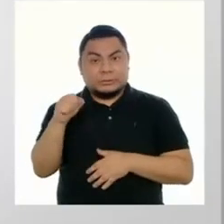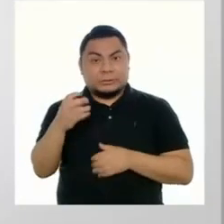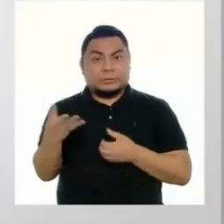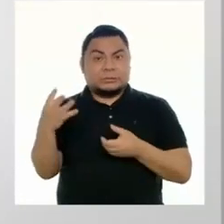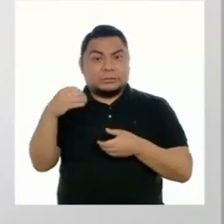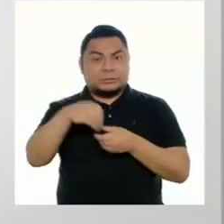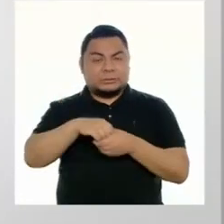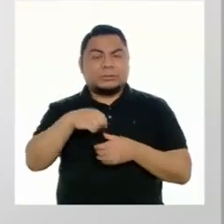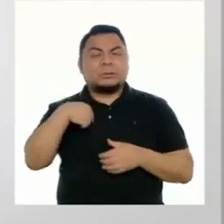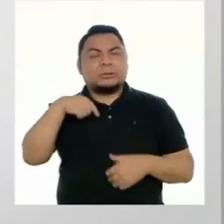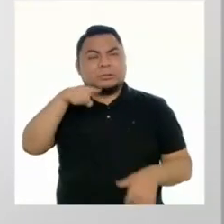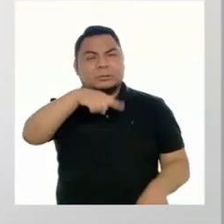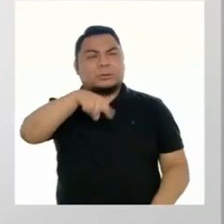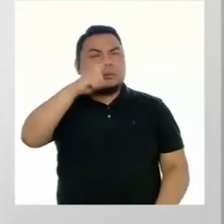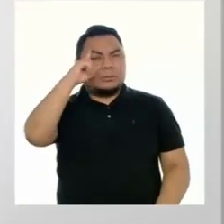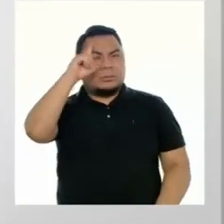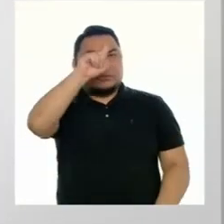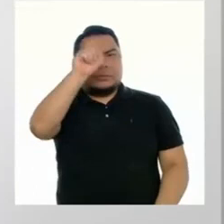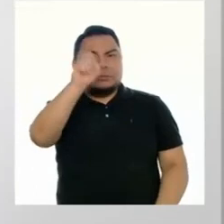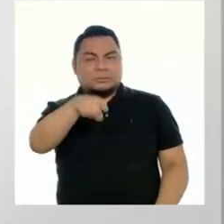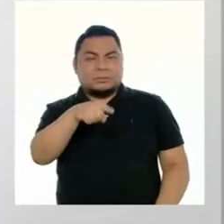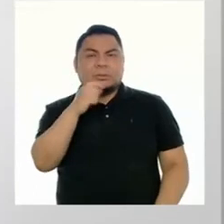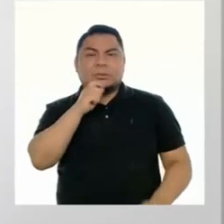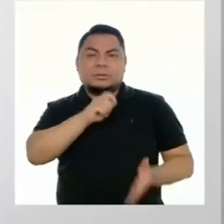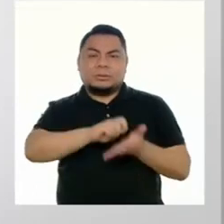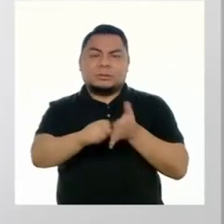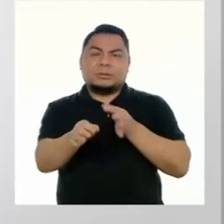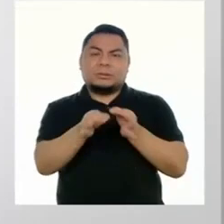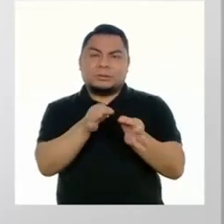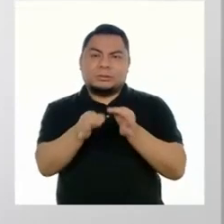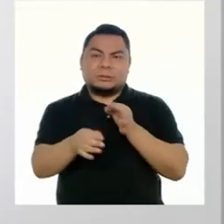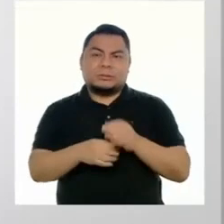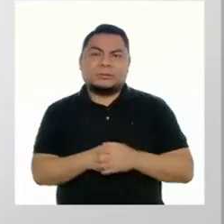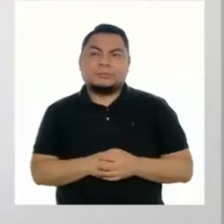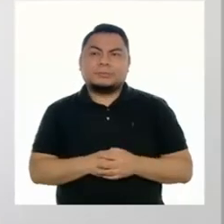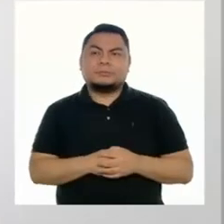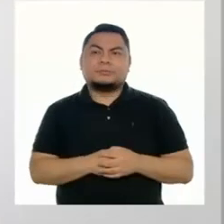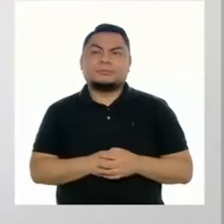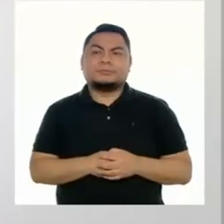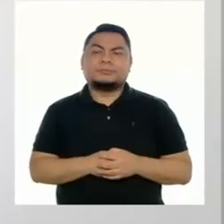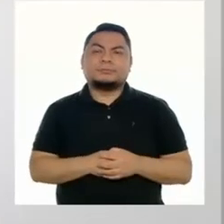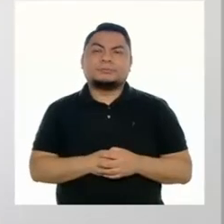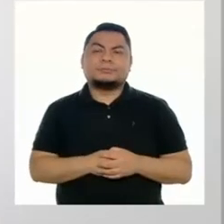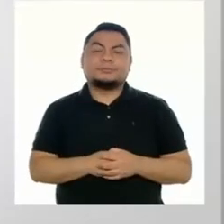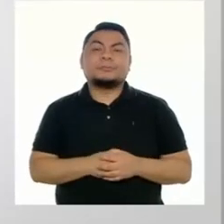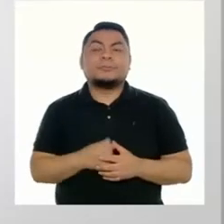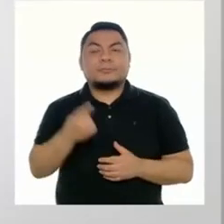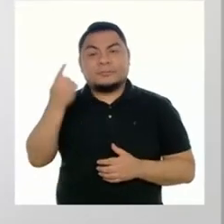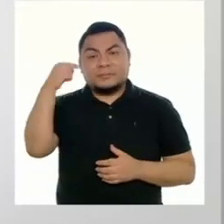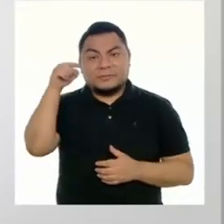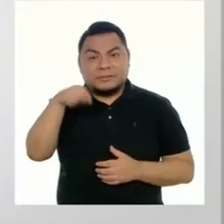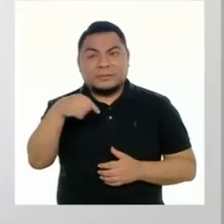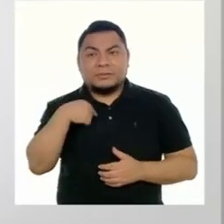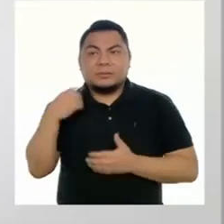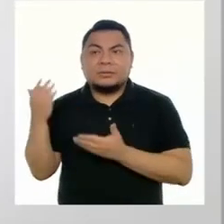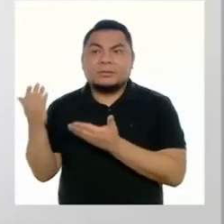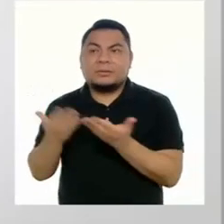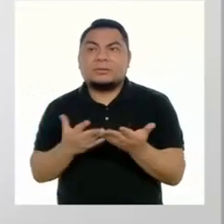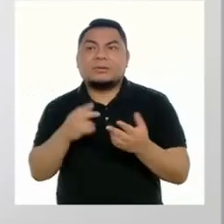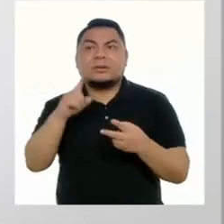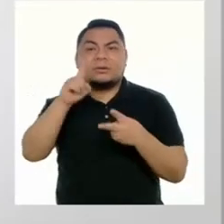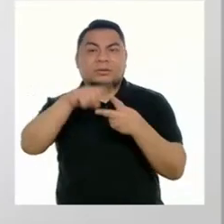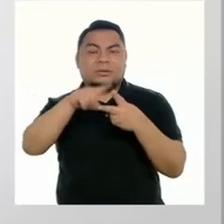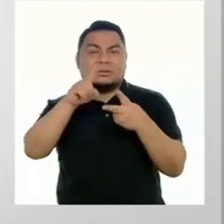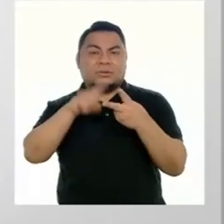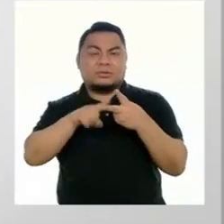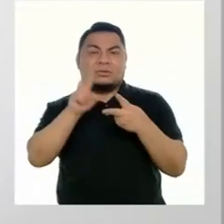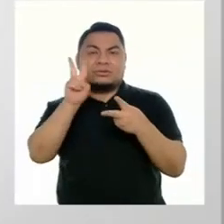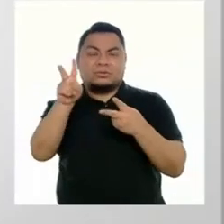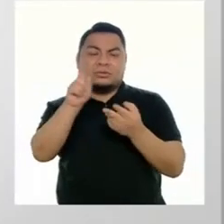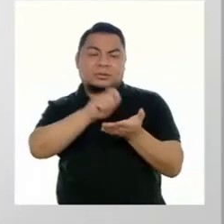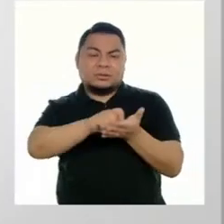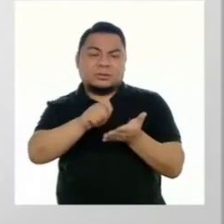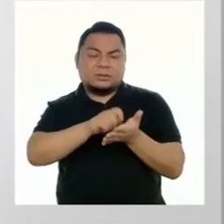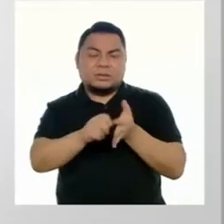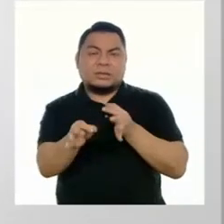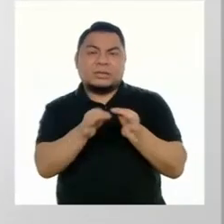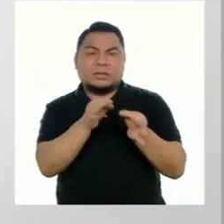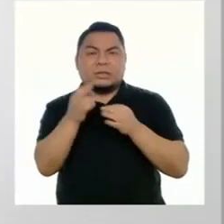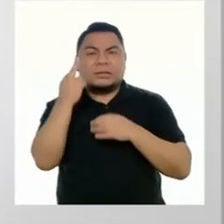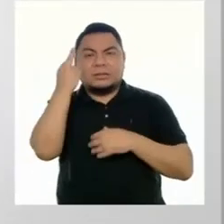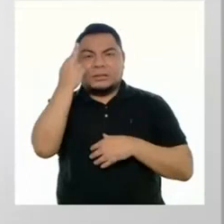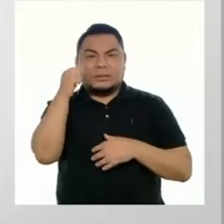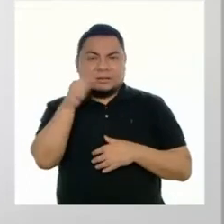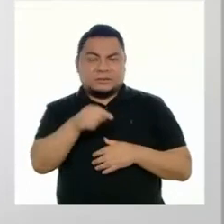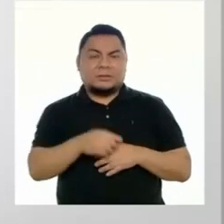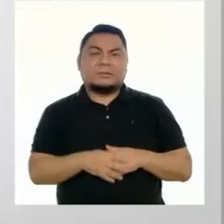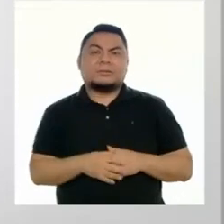parte de la pregunta que responderemos en nuestro texto argumentativo. Para ello he traído dos textos que nos ayudarán a